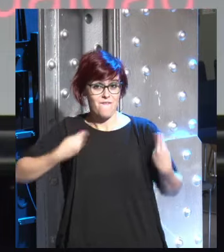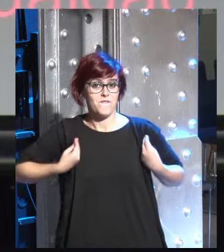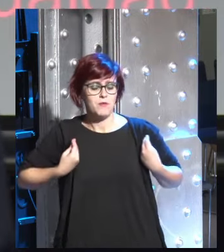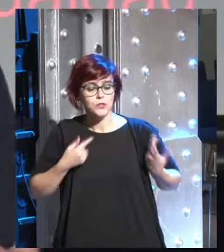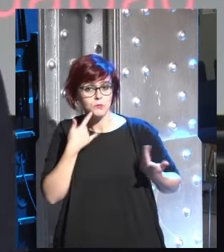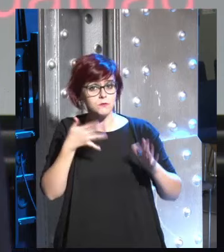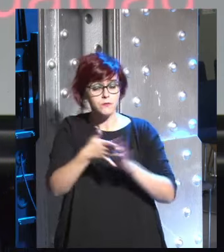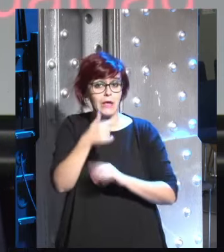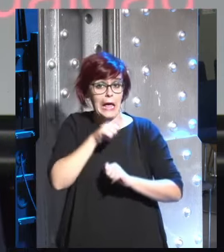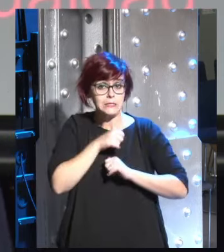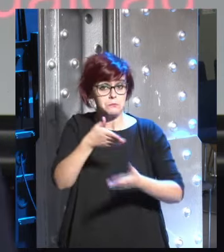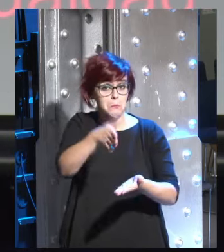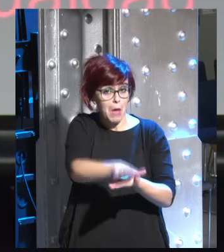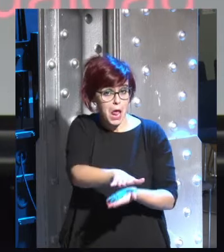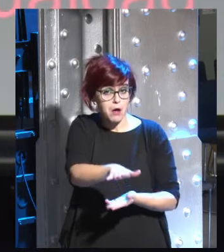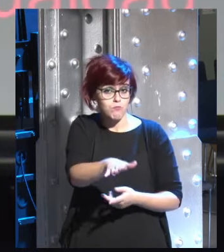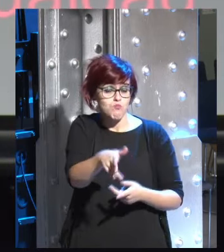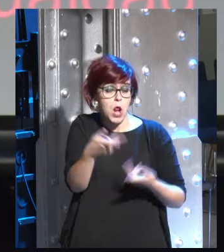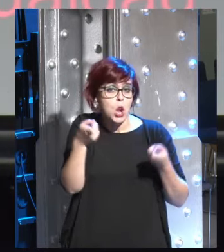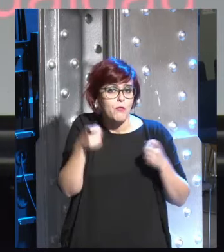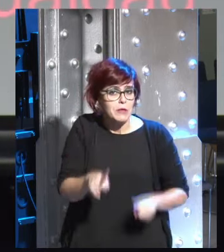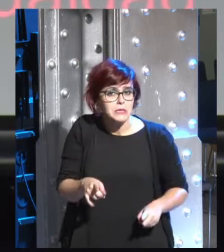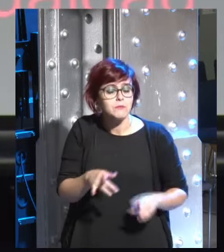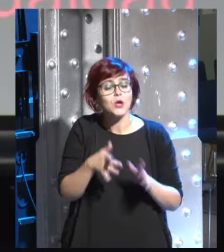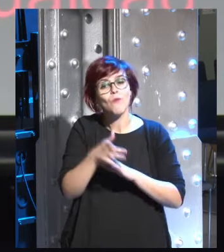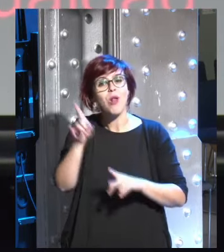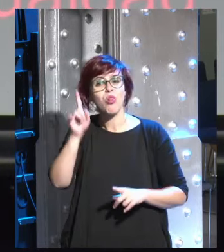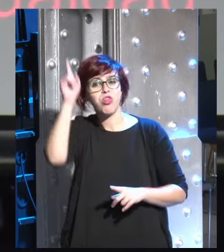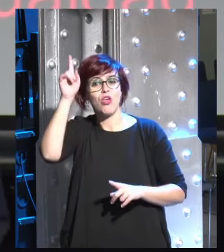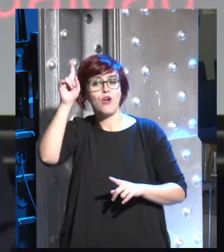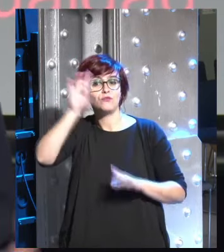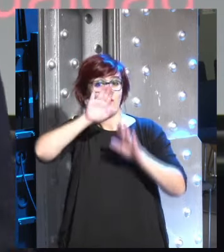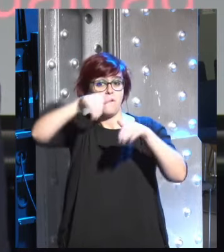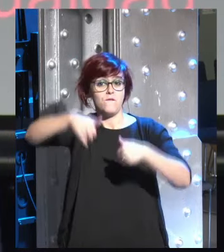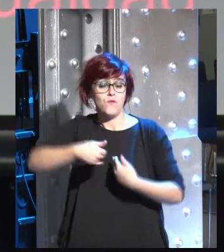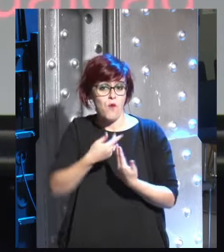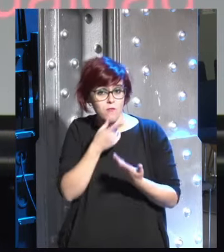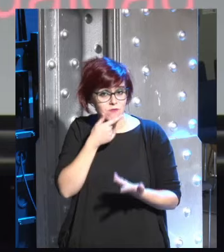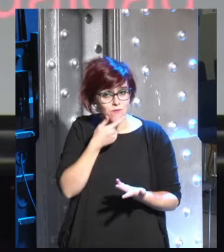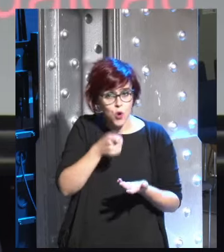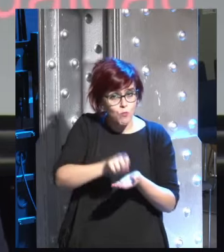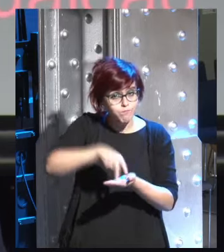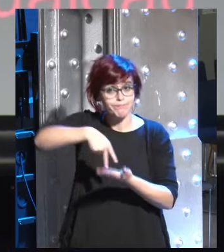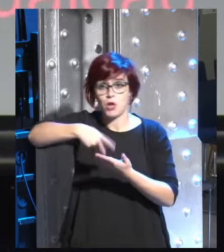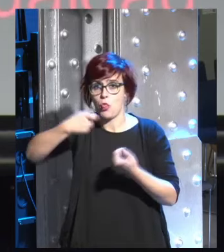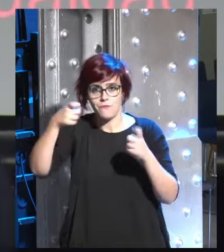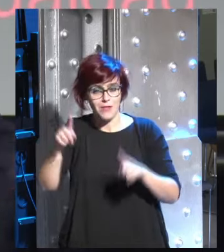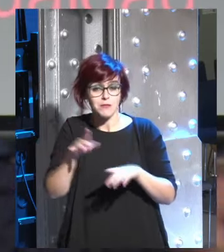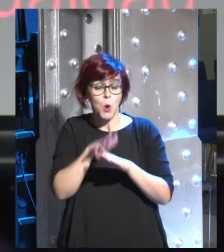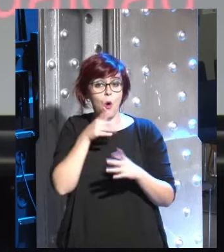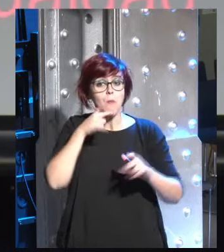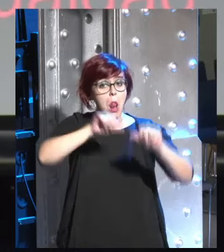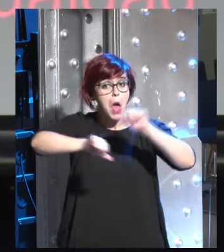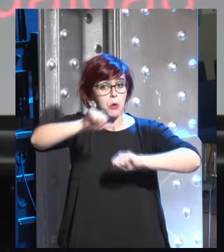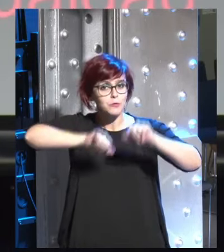esperar a la muerte no tenemos que esperar a que vuelva a Dios hay un par de chicos en el laboratorio que pueden conseguir que vivamos